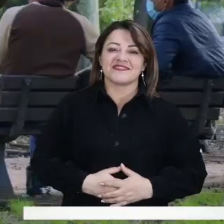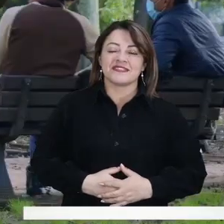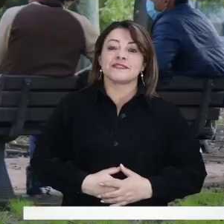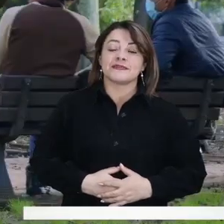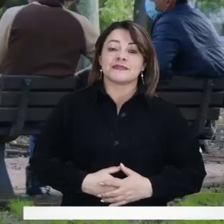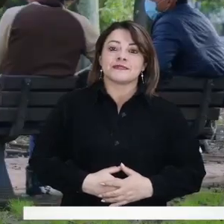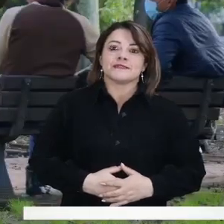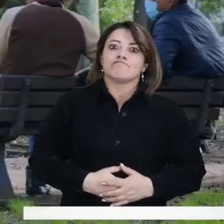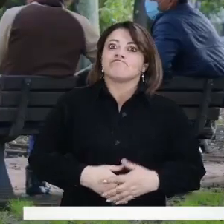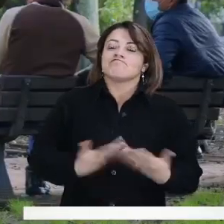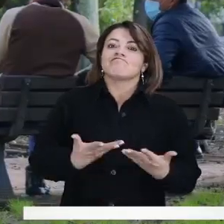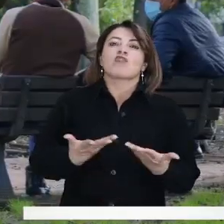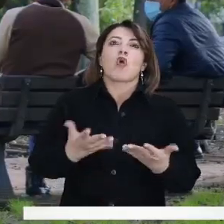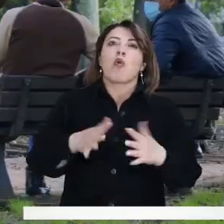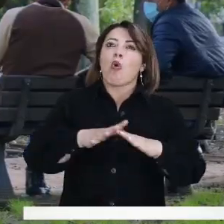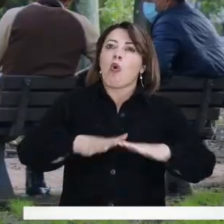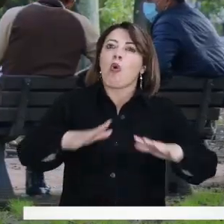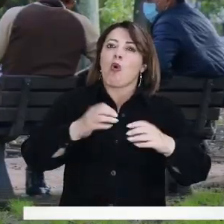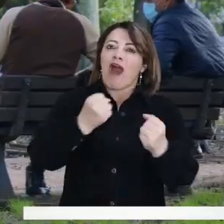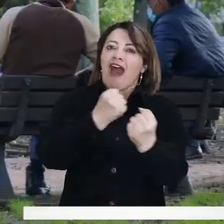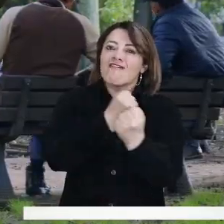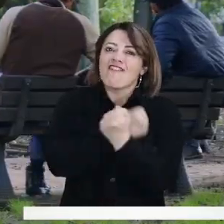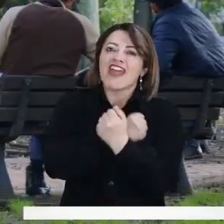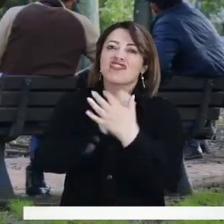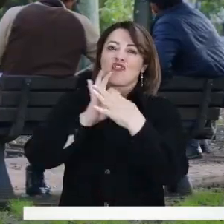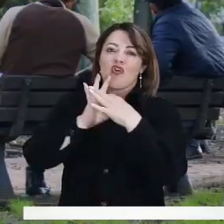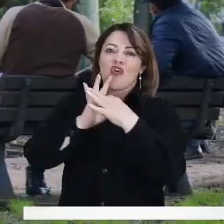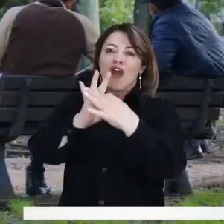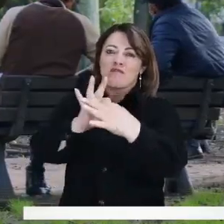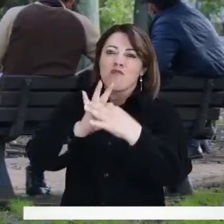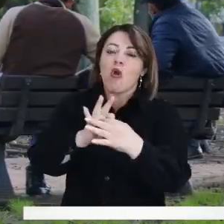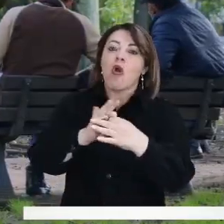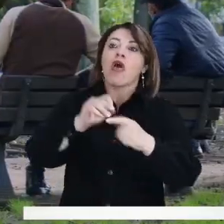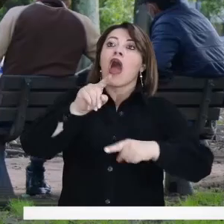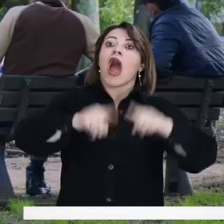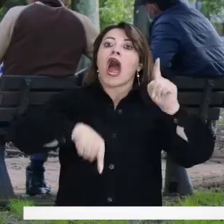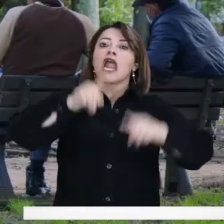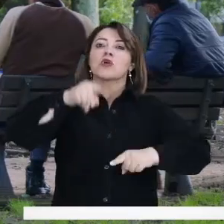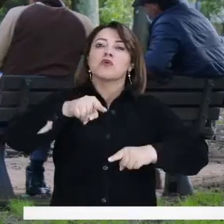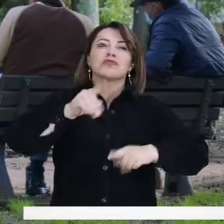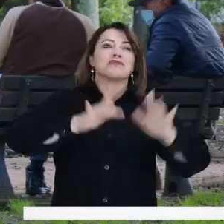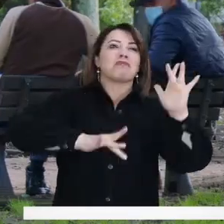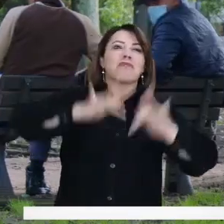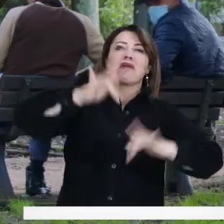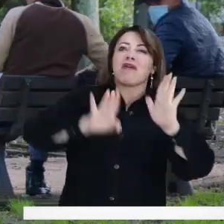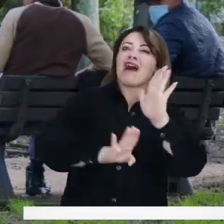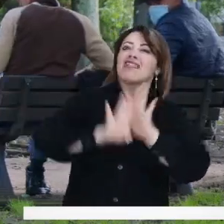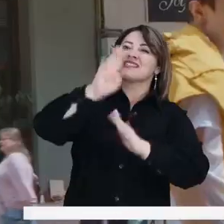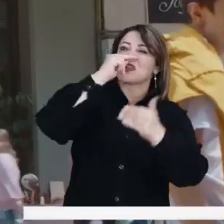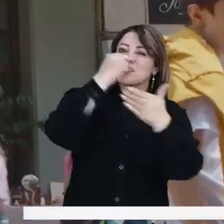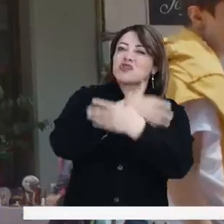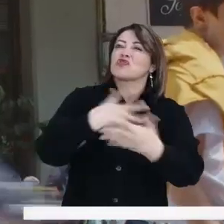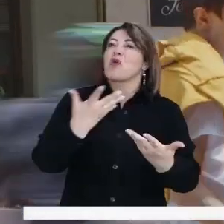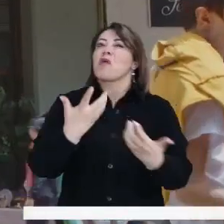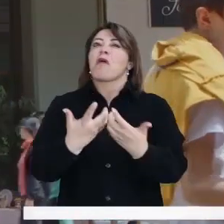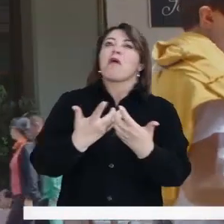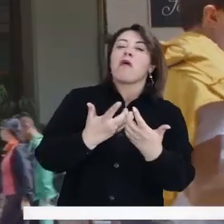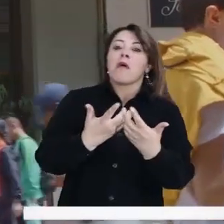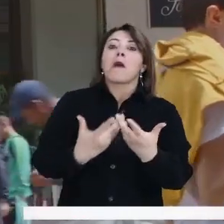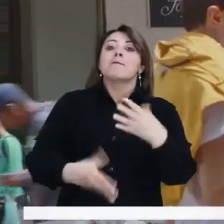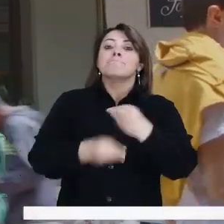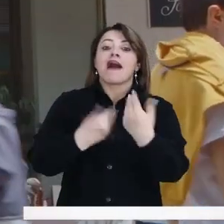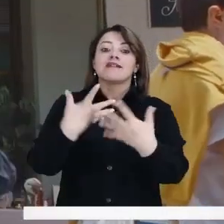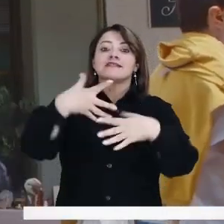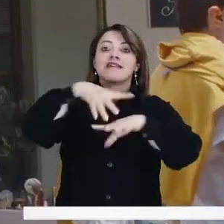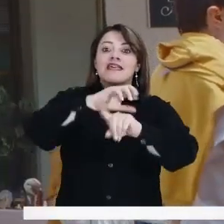Las dificultades para construir vínculos de afecto, la desinformación sobre el desarrollo infantil y la falta de redes de apoyo que